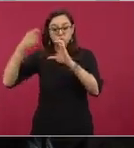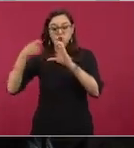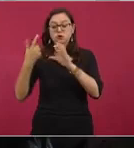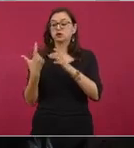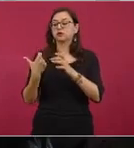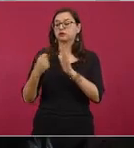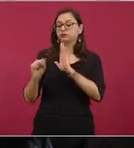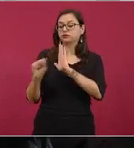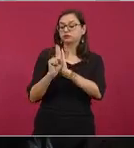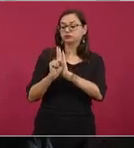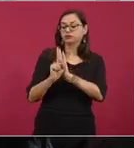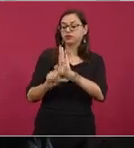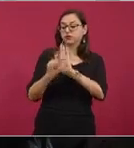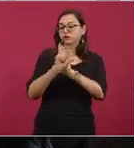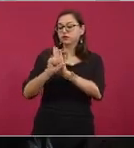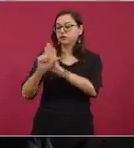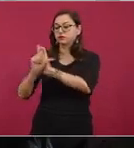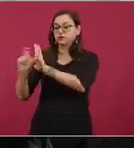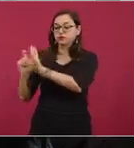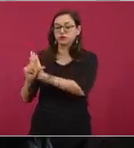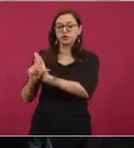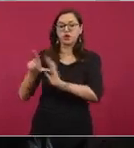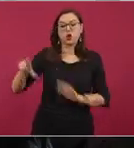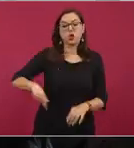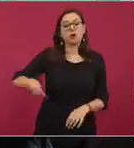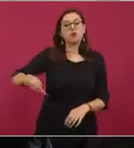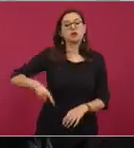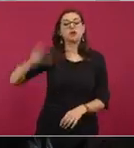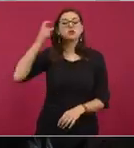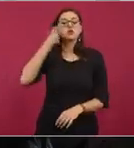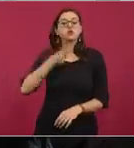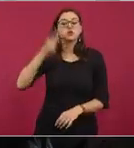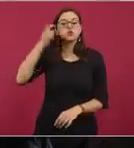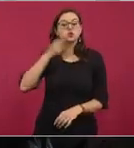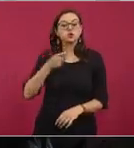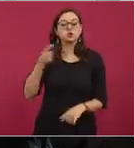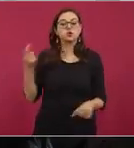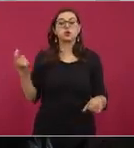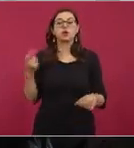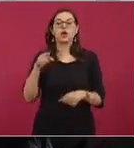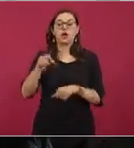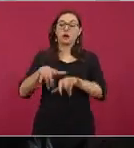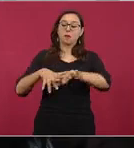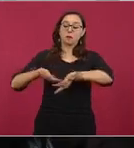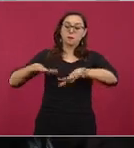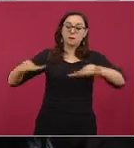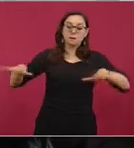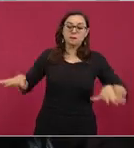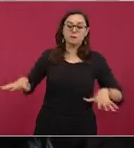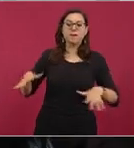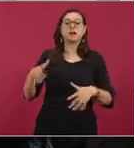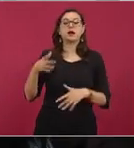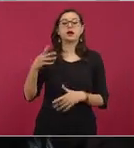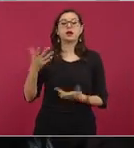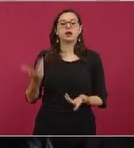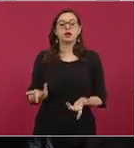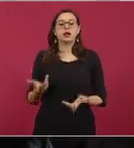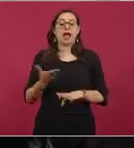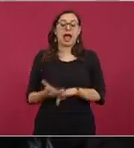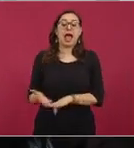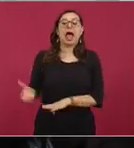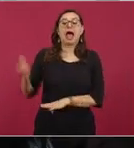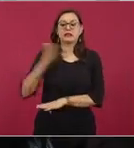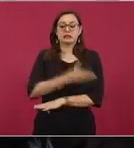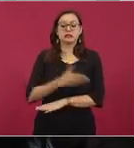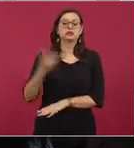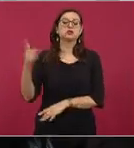logos en los créditos y tener facilidades donde grabaron en el puerto de Acapulco. Esto sucedió durante el gobierno perredista